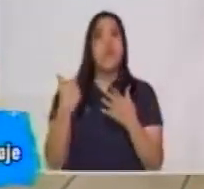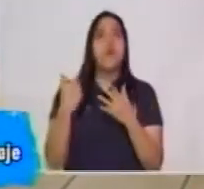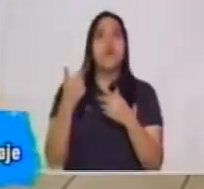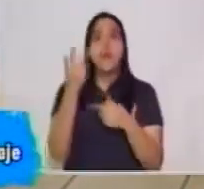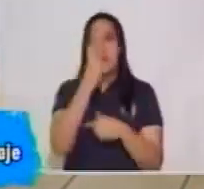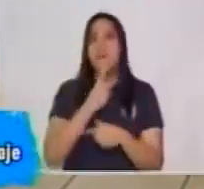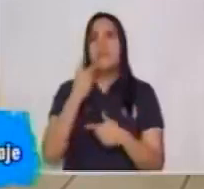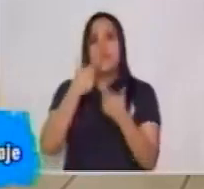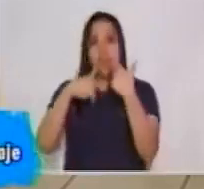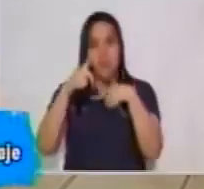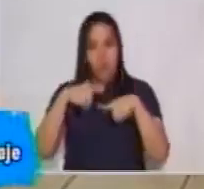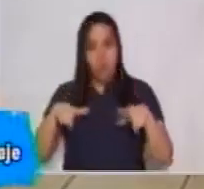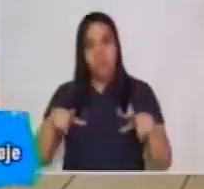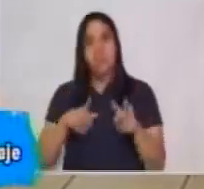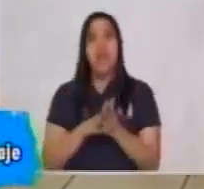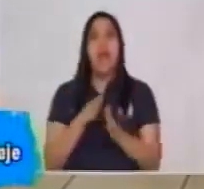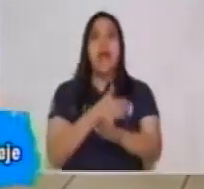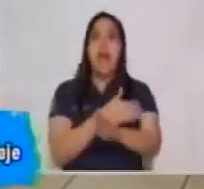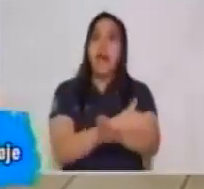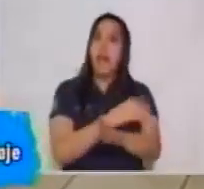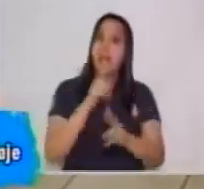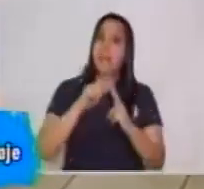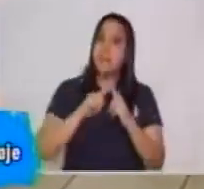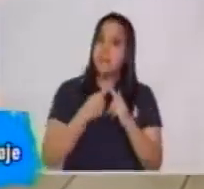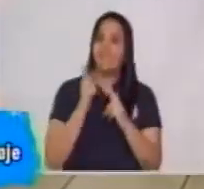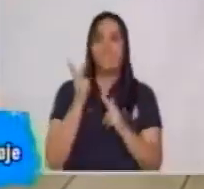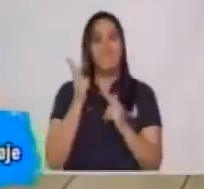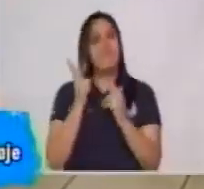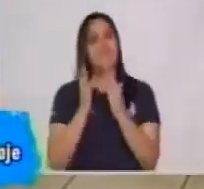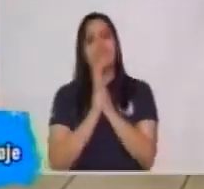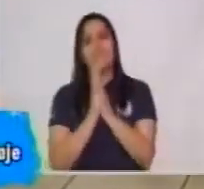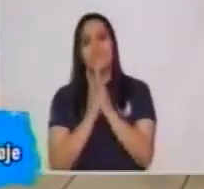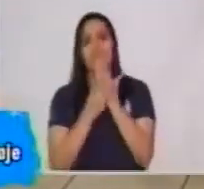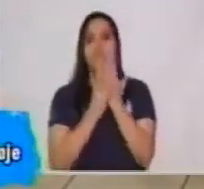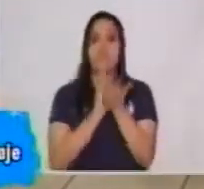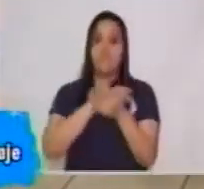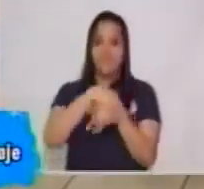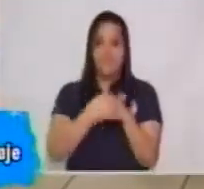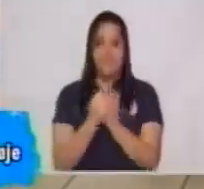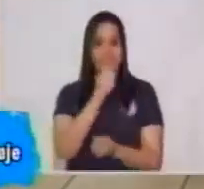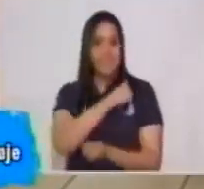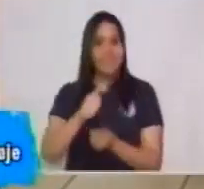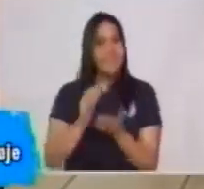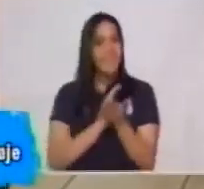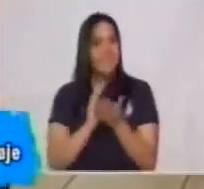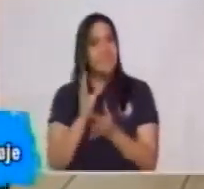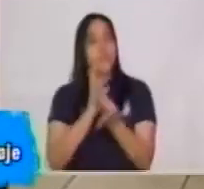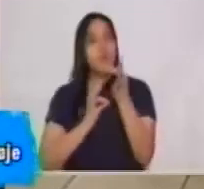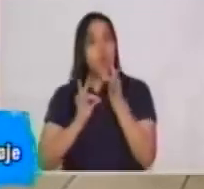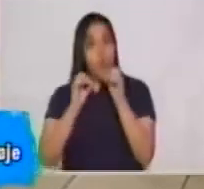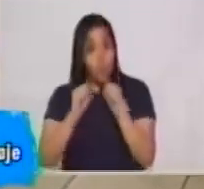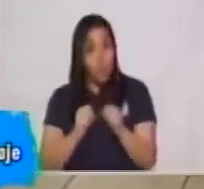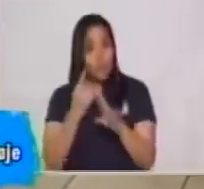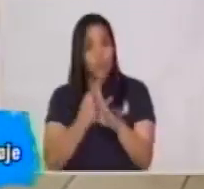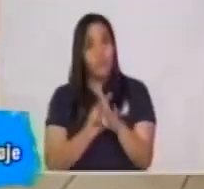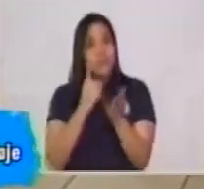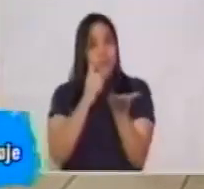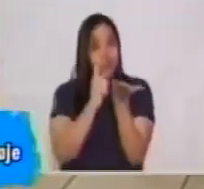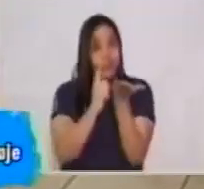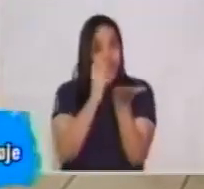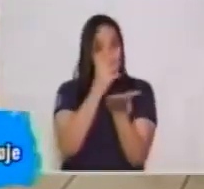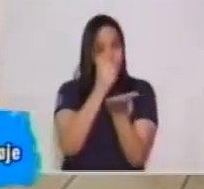lingüística. Antes de comenzar, te recuerdo que laves constantemente tus manos con agua y jabón o bien las desinfectes con gel